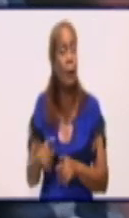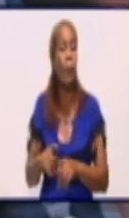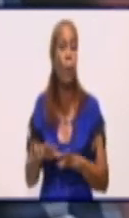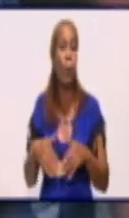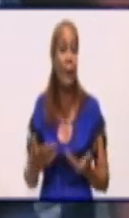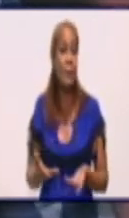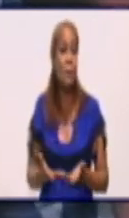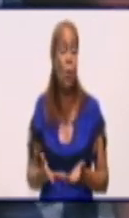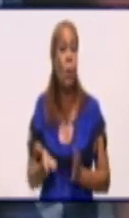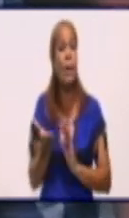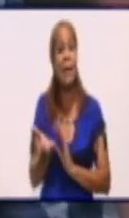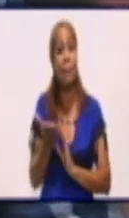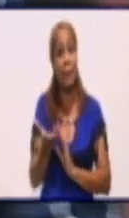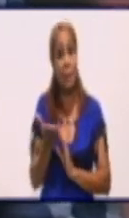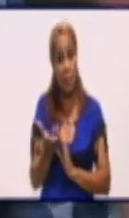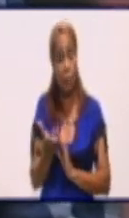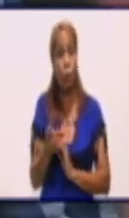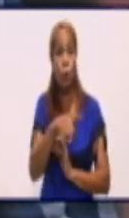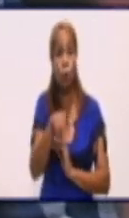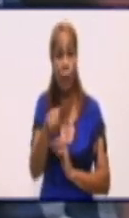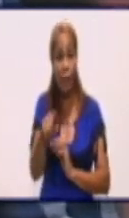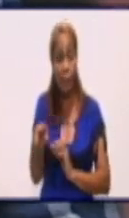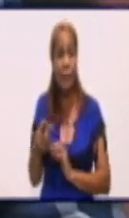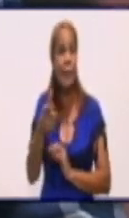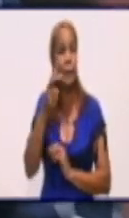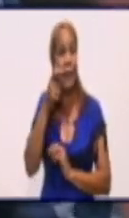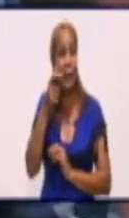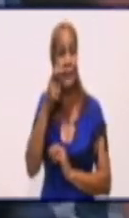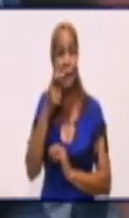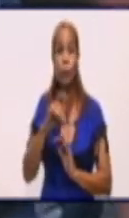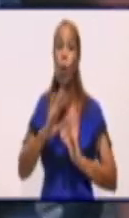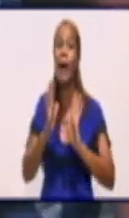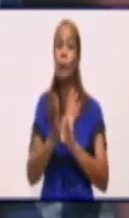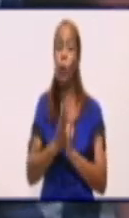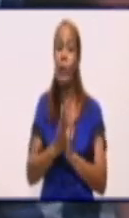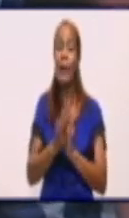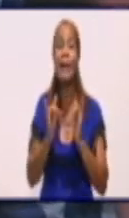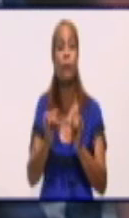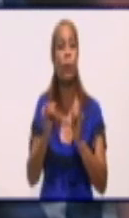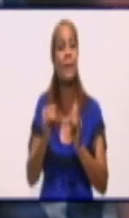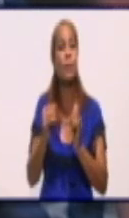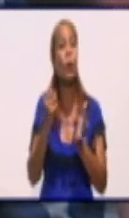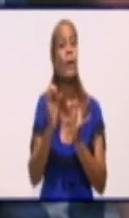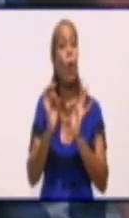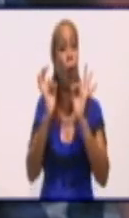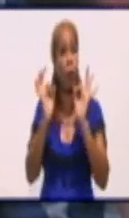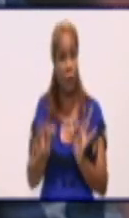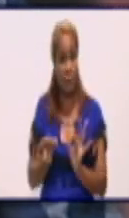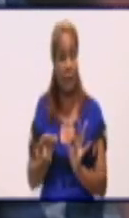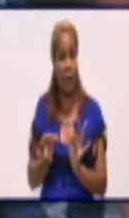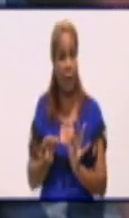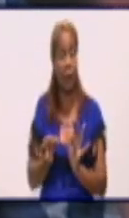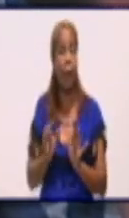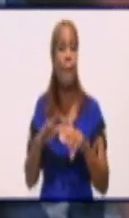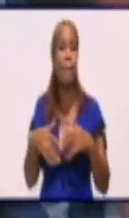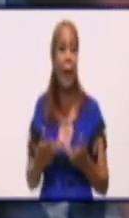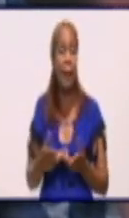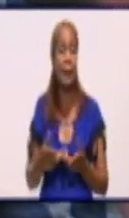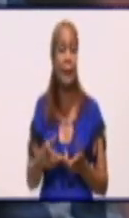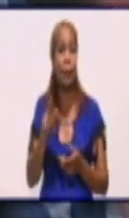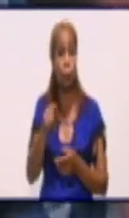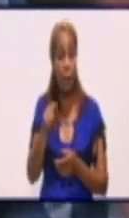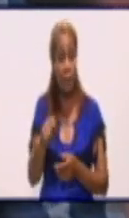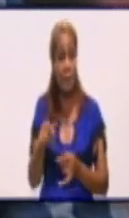atentos a los medios en los cuales se emiten las informaciones oficiales para que estén bien informados y no